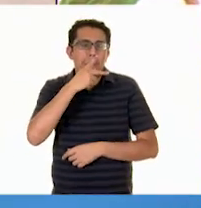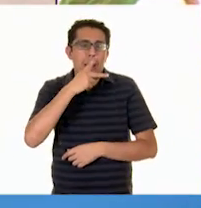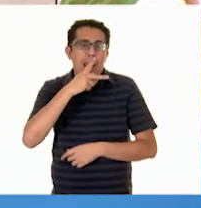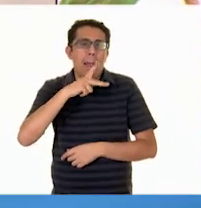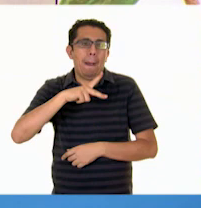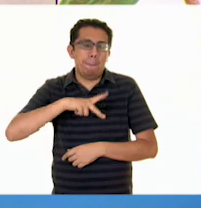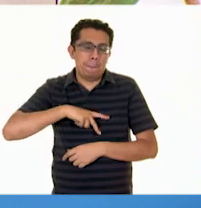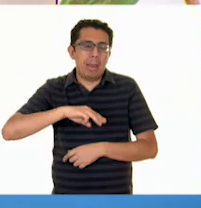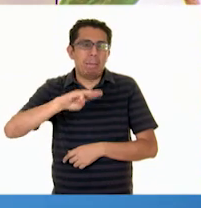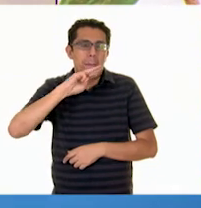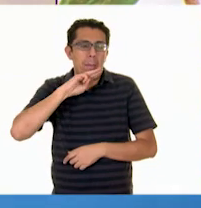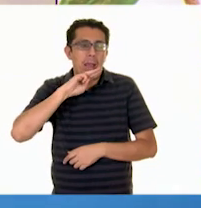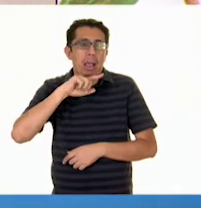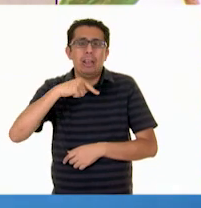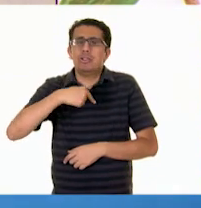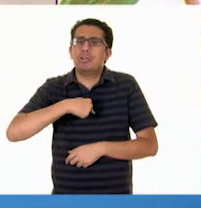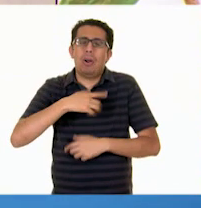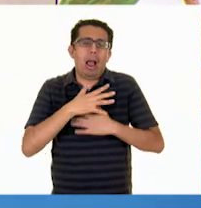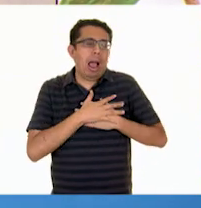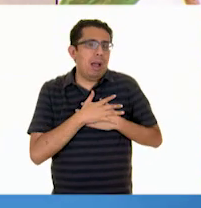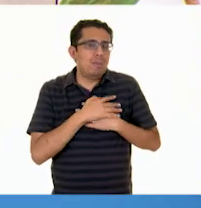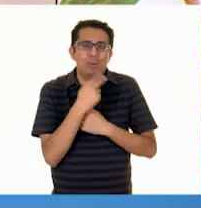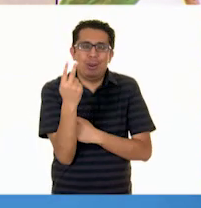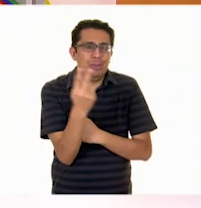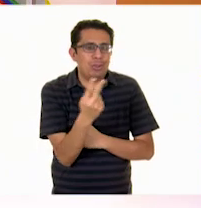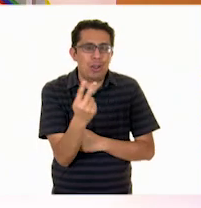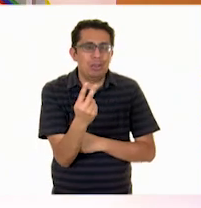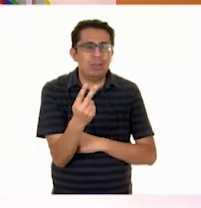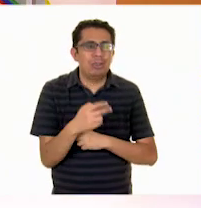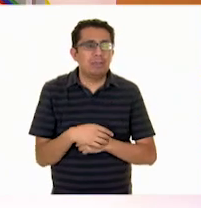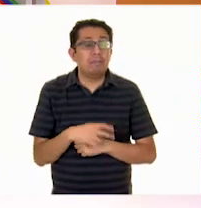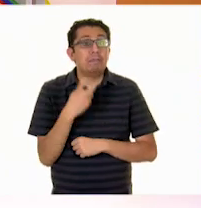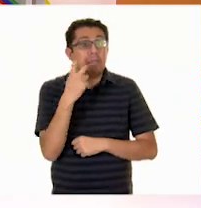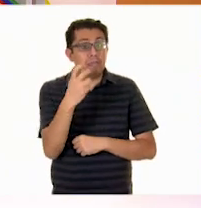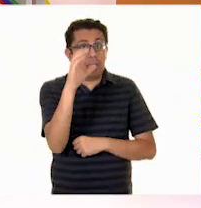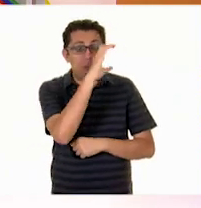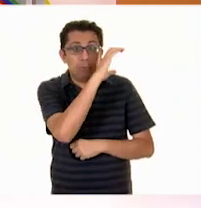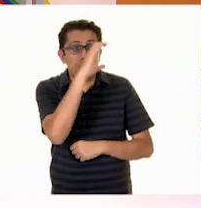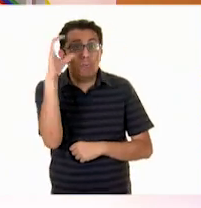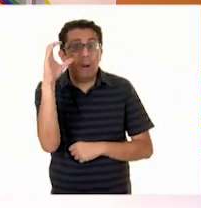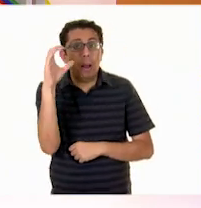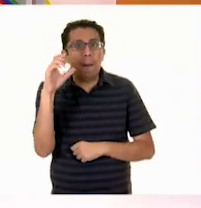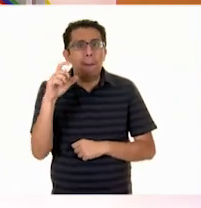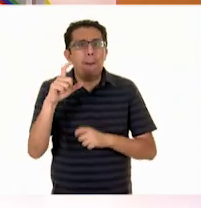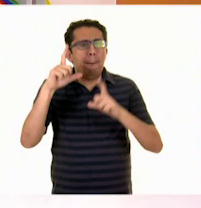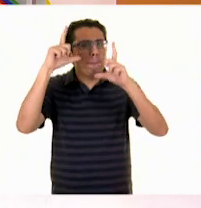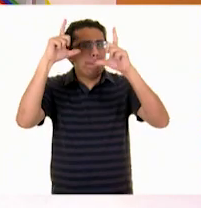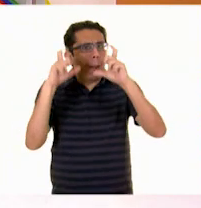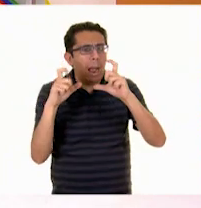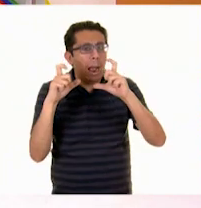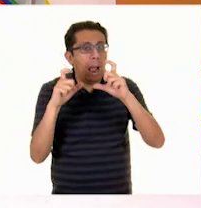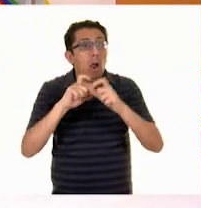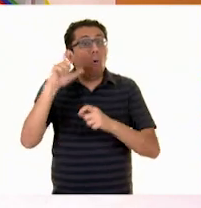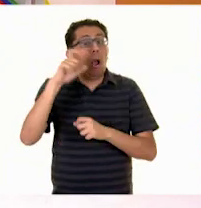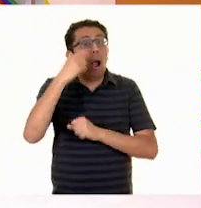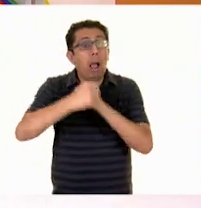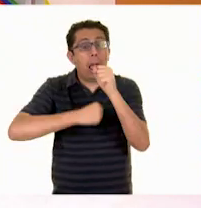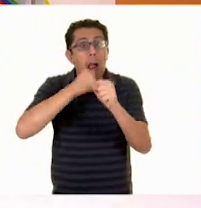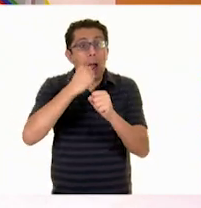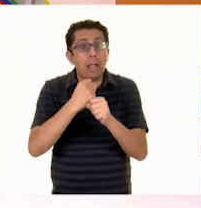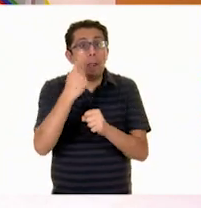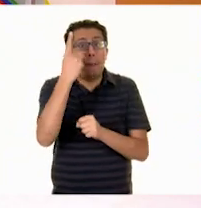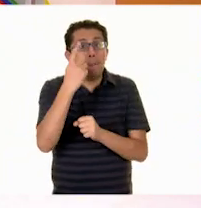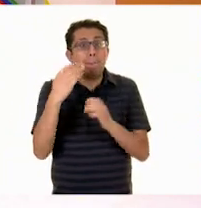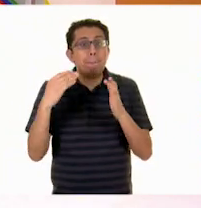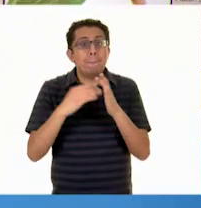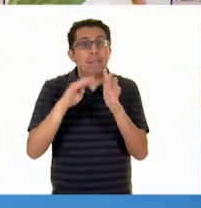¡Sí! Y yo los amo demasiado. Y esta fotografía fue tomada en 1959,